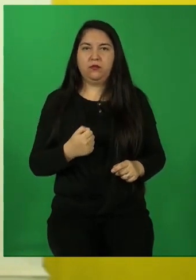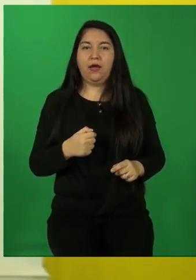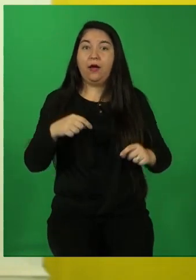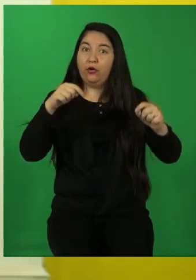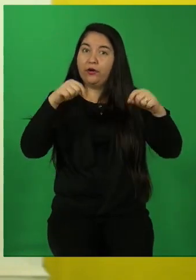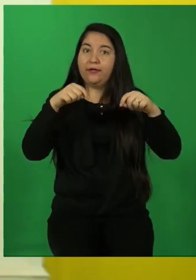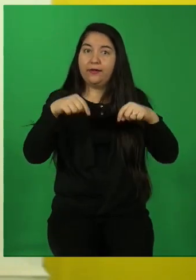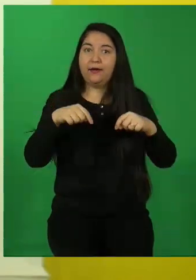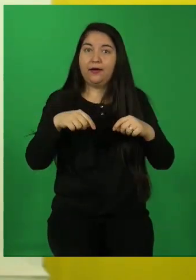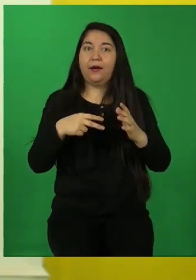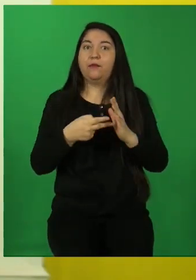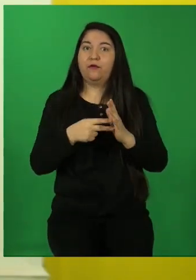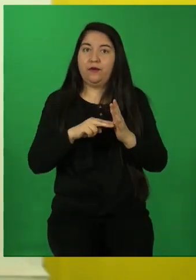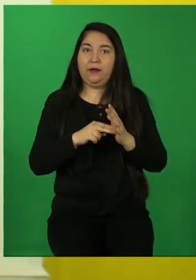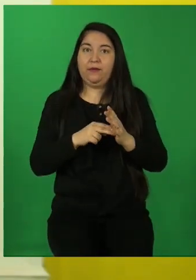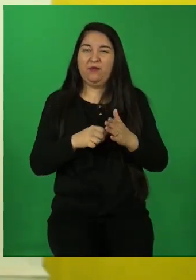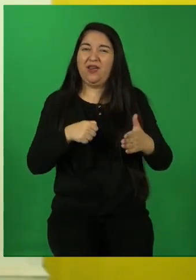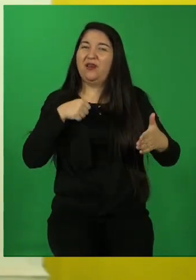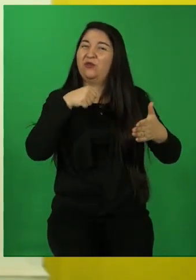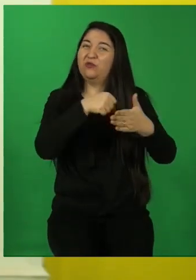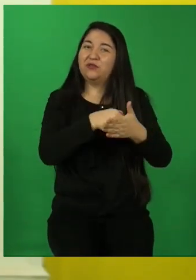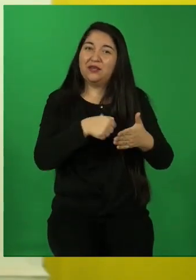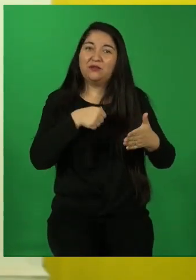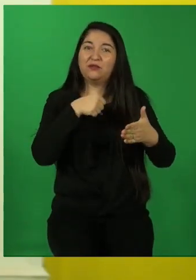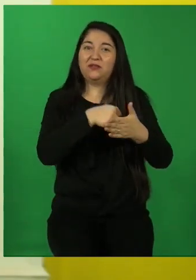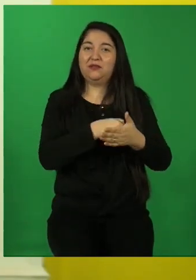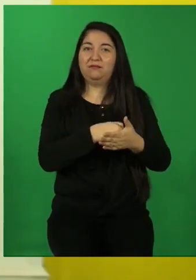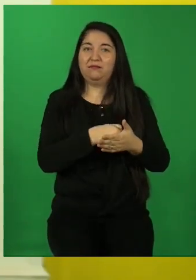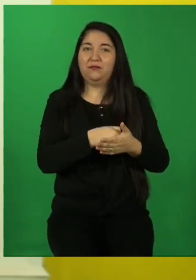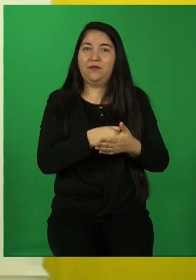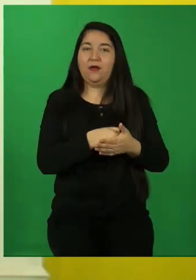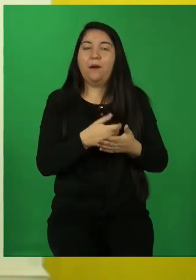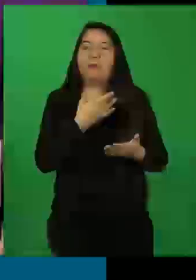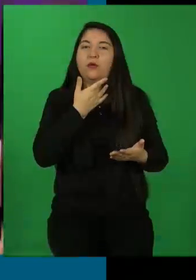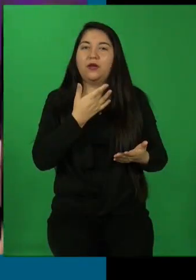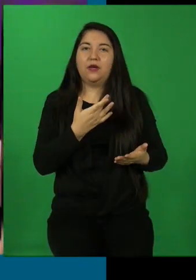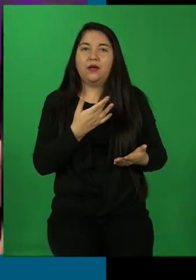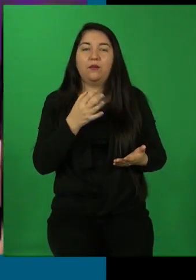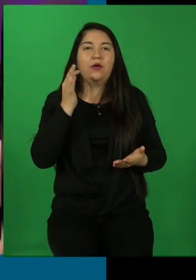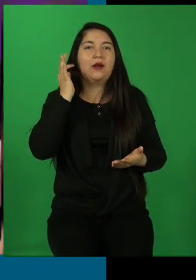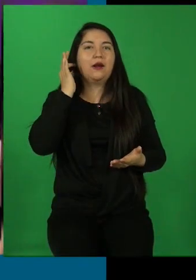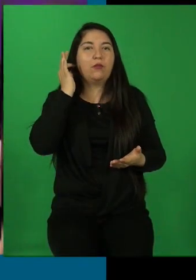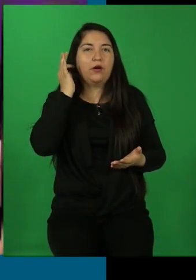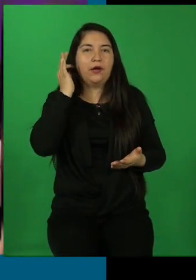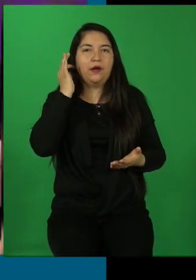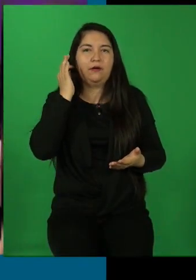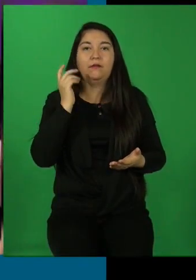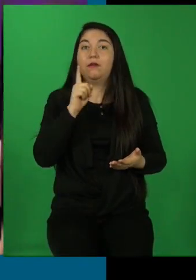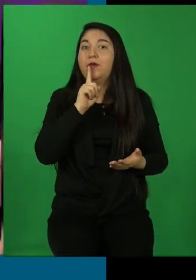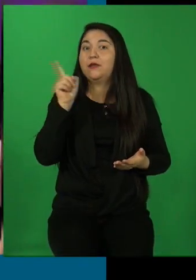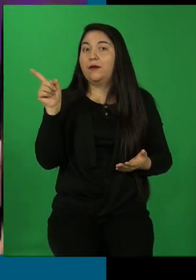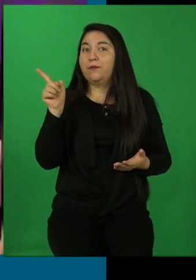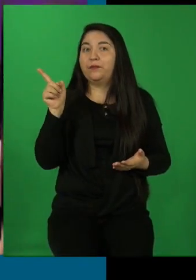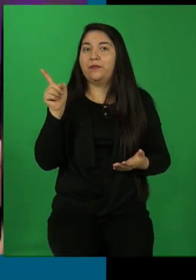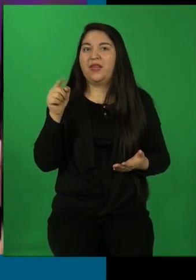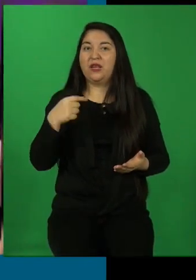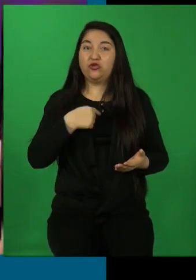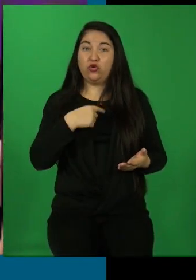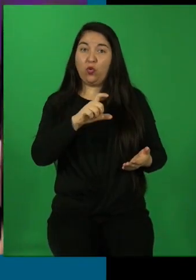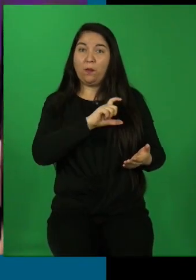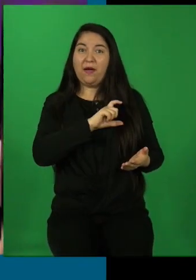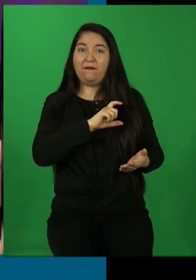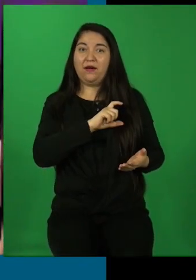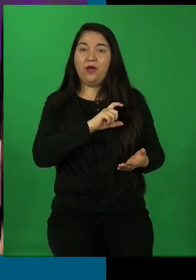hemos tenido que luchar para salir de él, es el de la mujer. Dice que la culpa no era mía, ni de dónde estaba, ni cómo